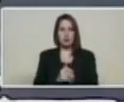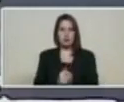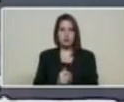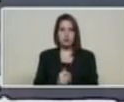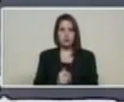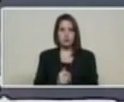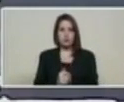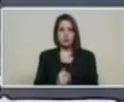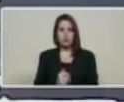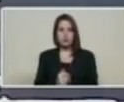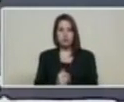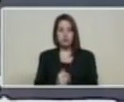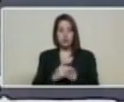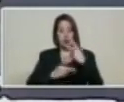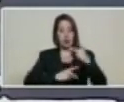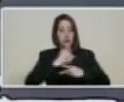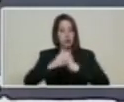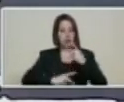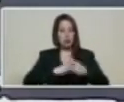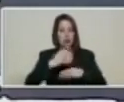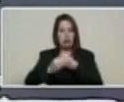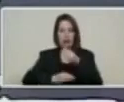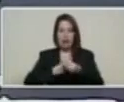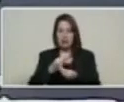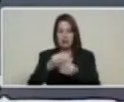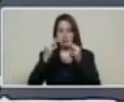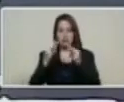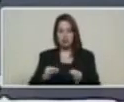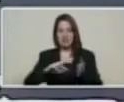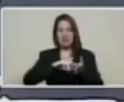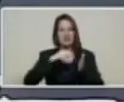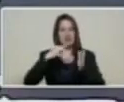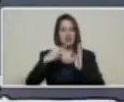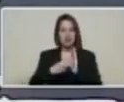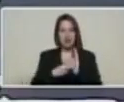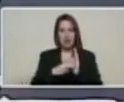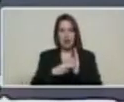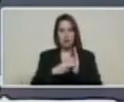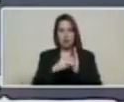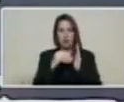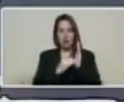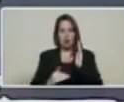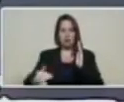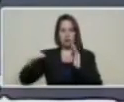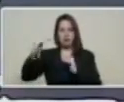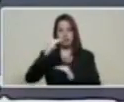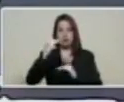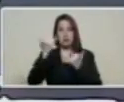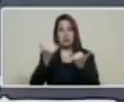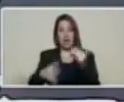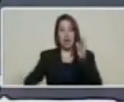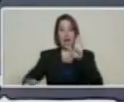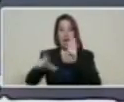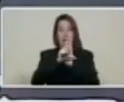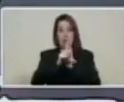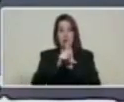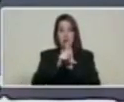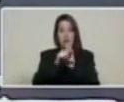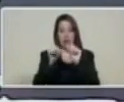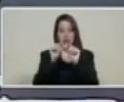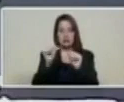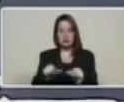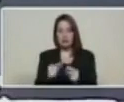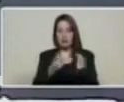la cual se procede a crear y definir el marco regulador aplicable al sistema